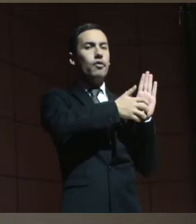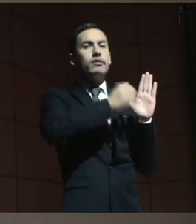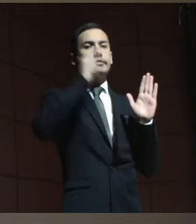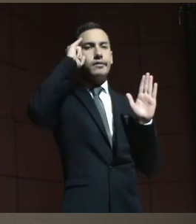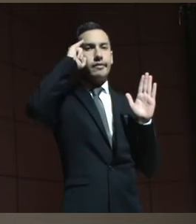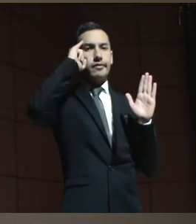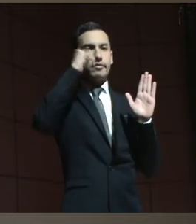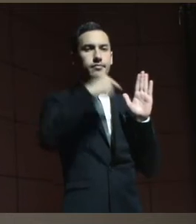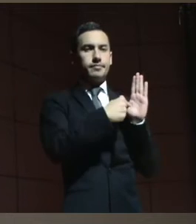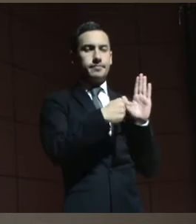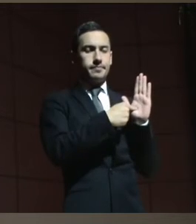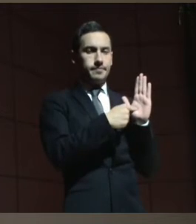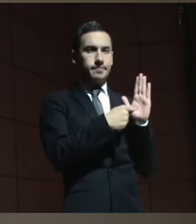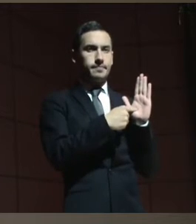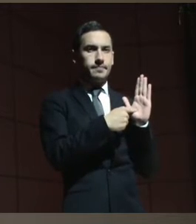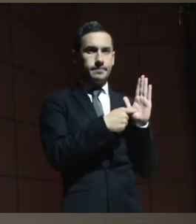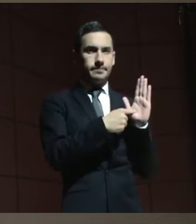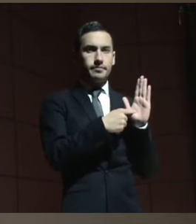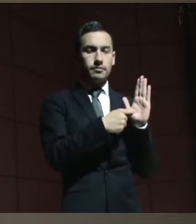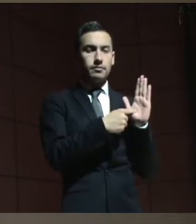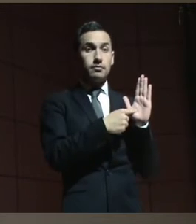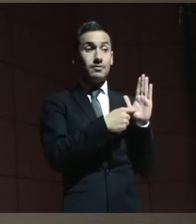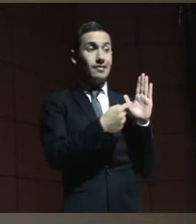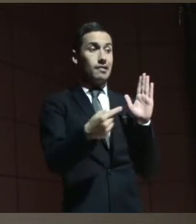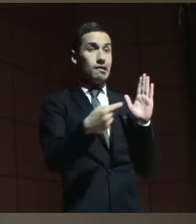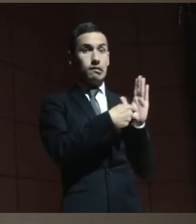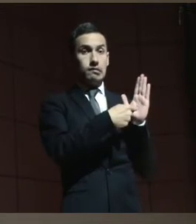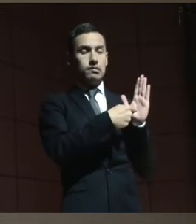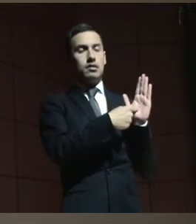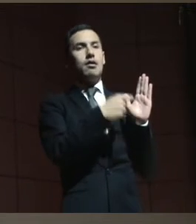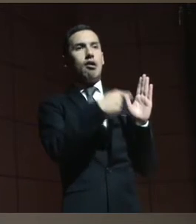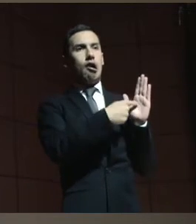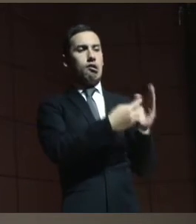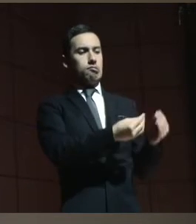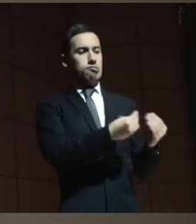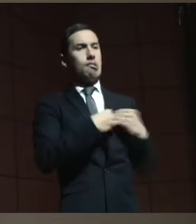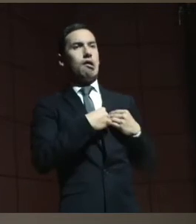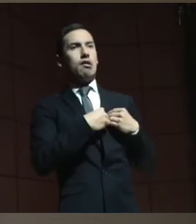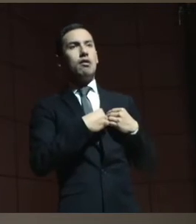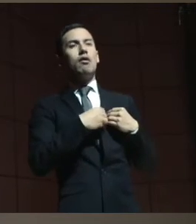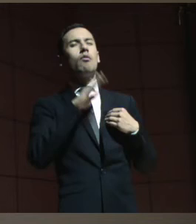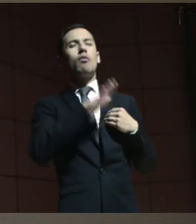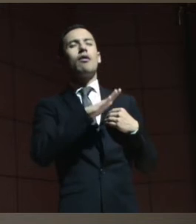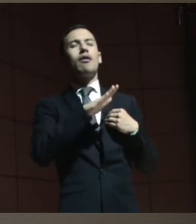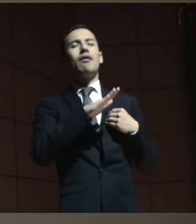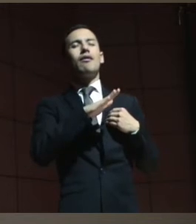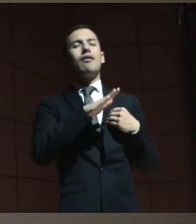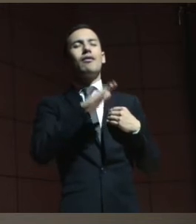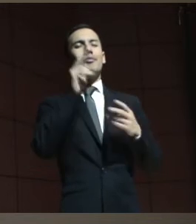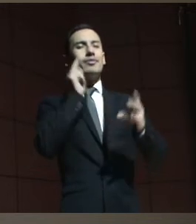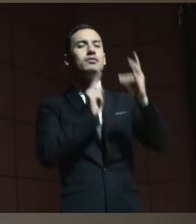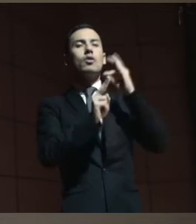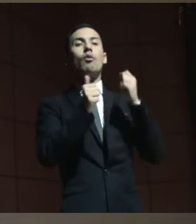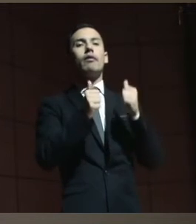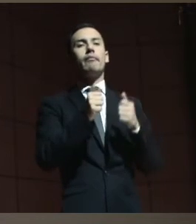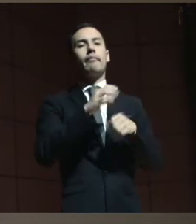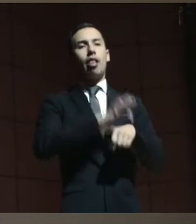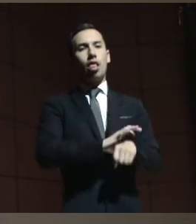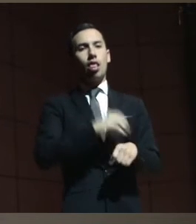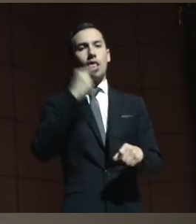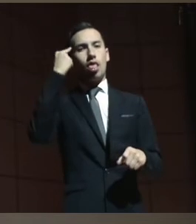Porque esto ha sido la fórmula desde una visión estrictamente médica,